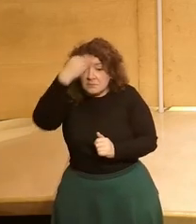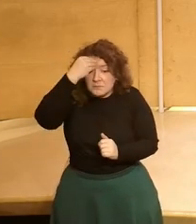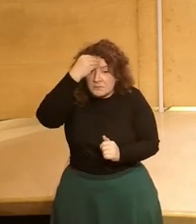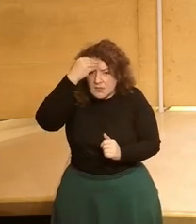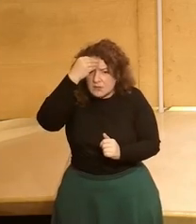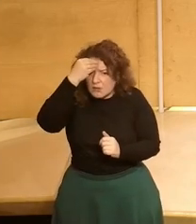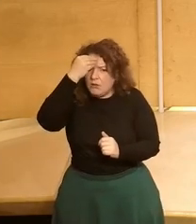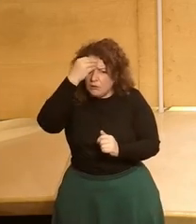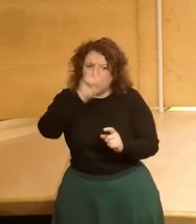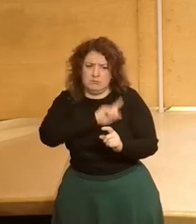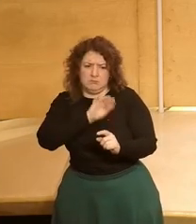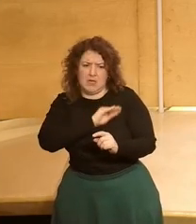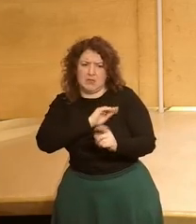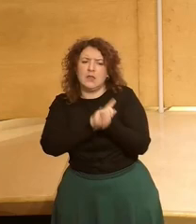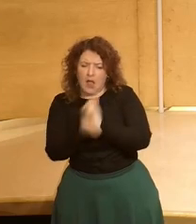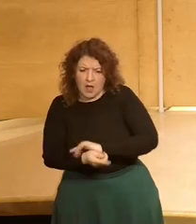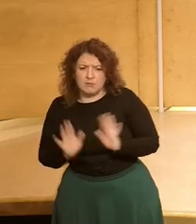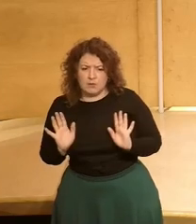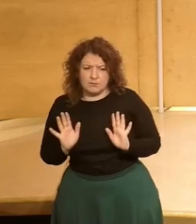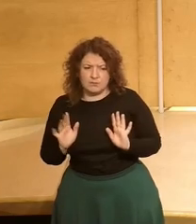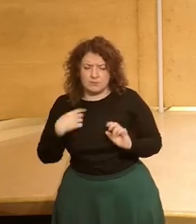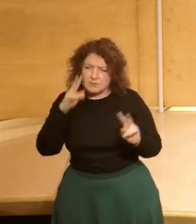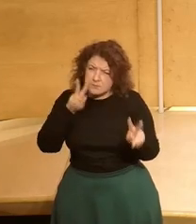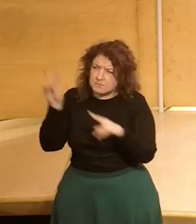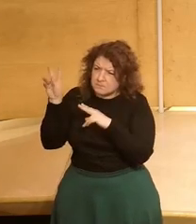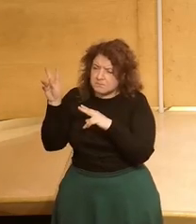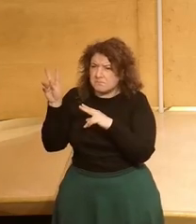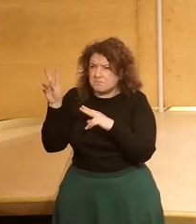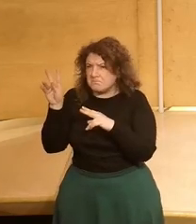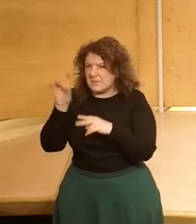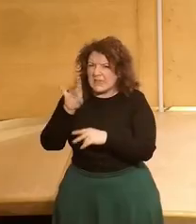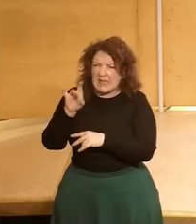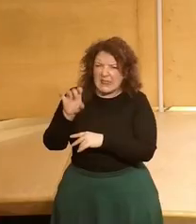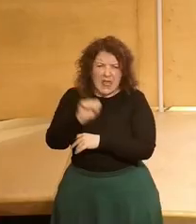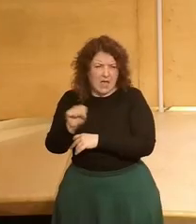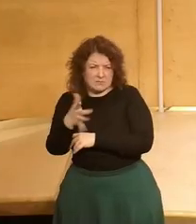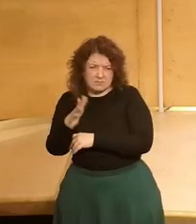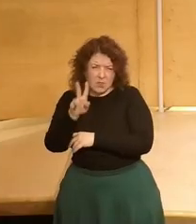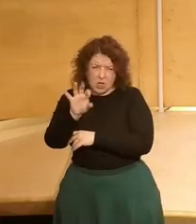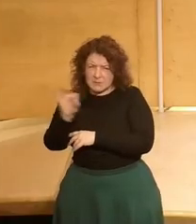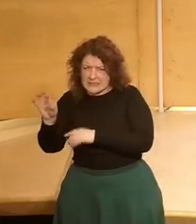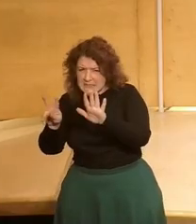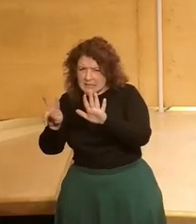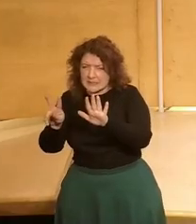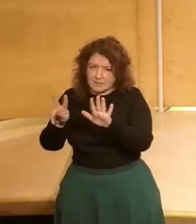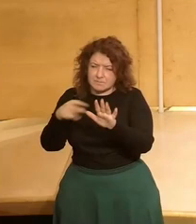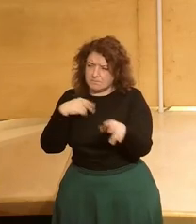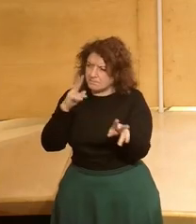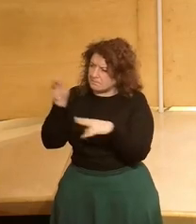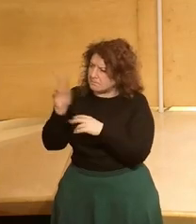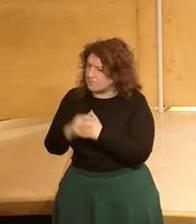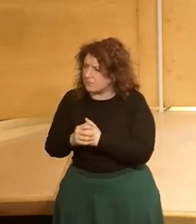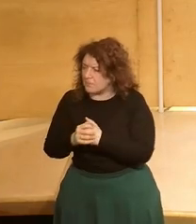mucho o sea estaba echando la vista atrás aproximadamente hace 15 años vamos a decir 2007 por ahí y